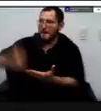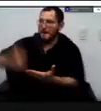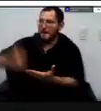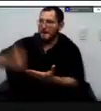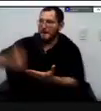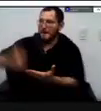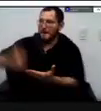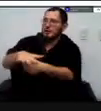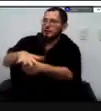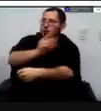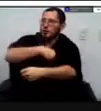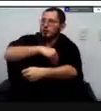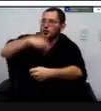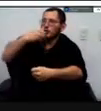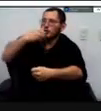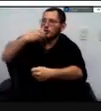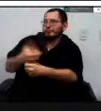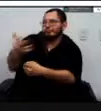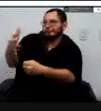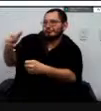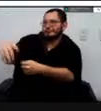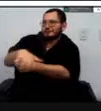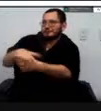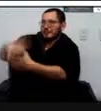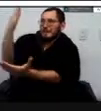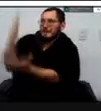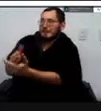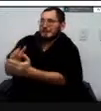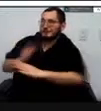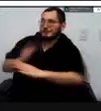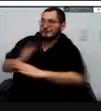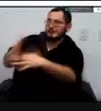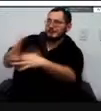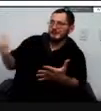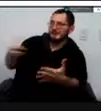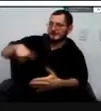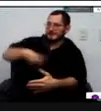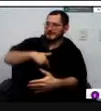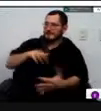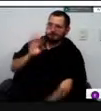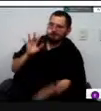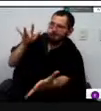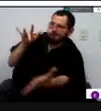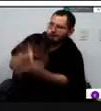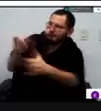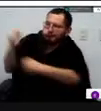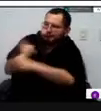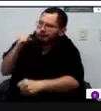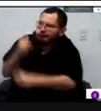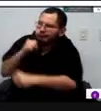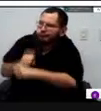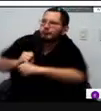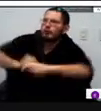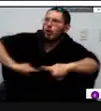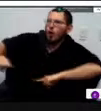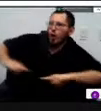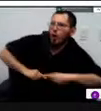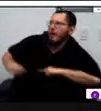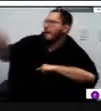riesgos pero ha sido un trabajo coordinado y pues ha sido en medio de